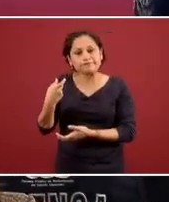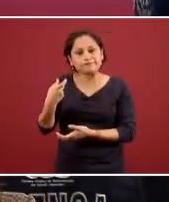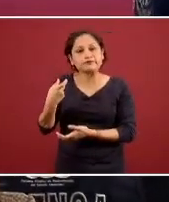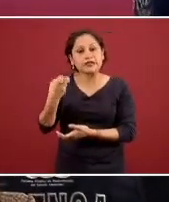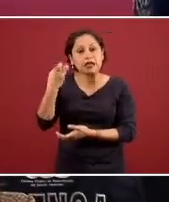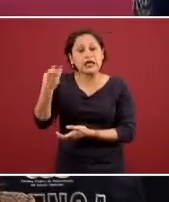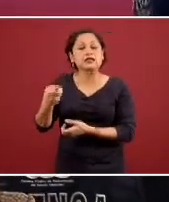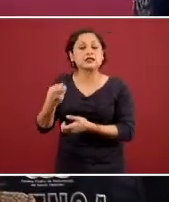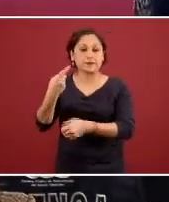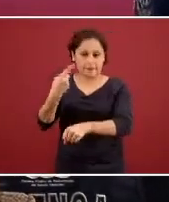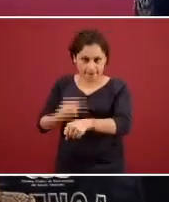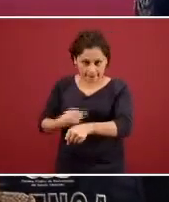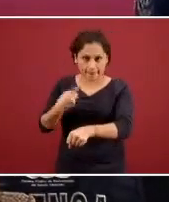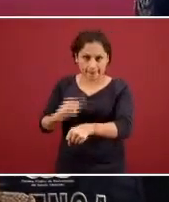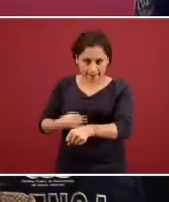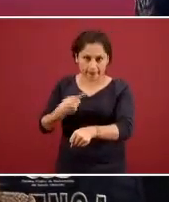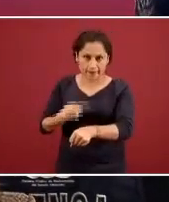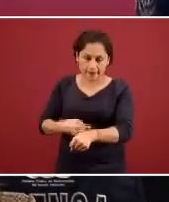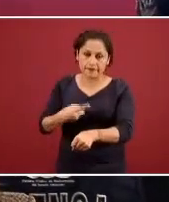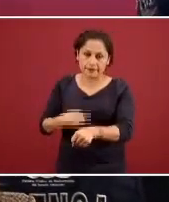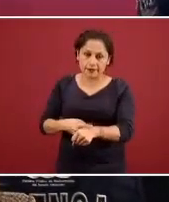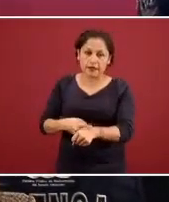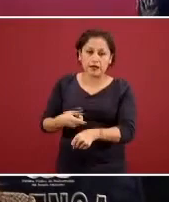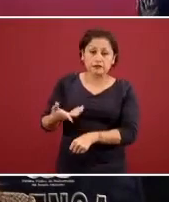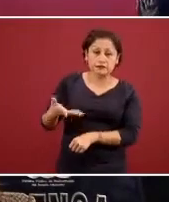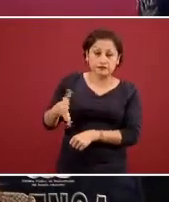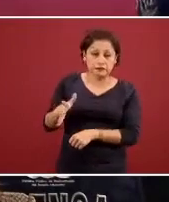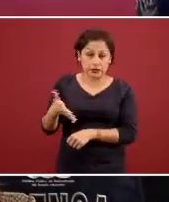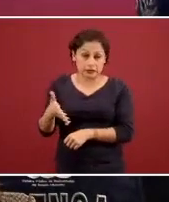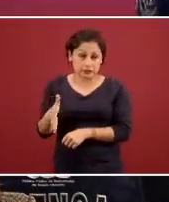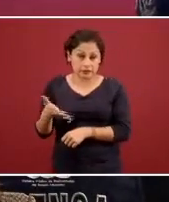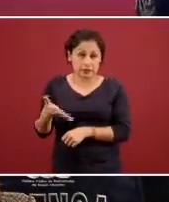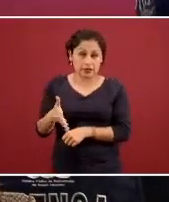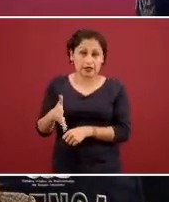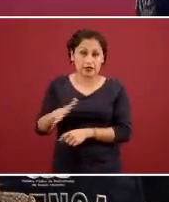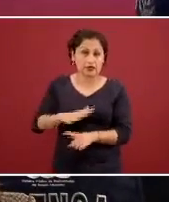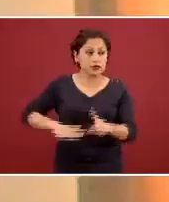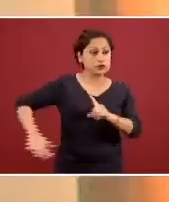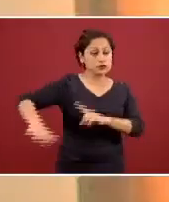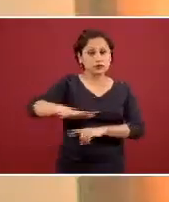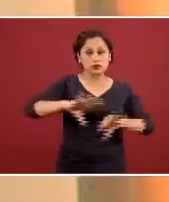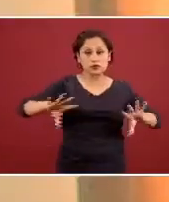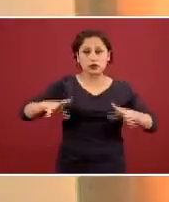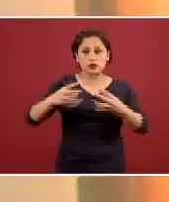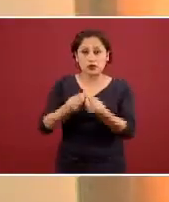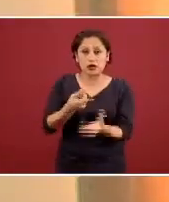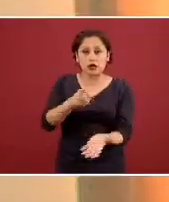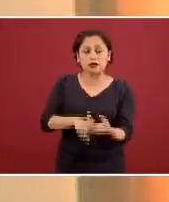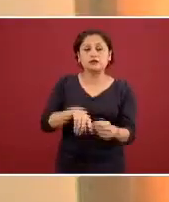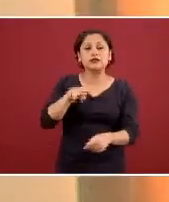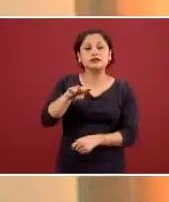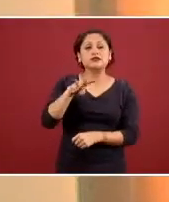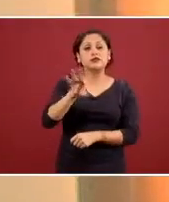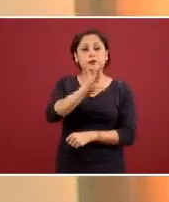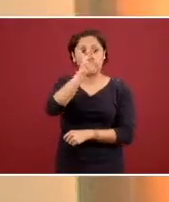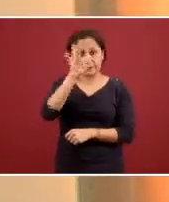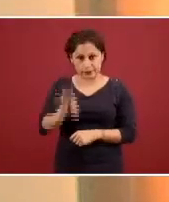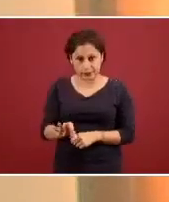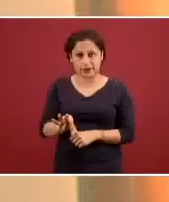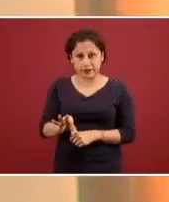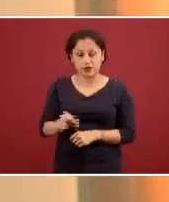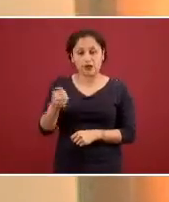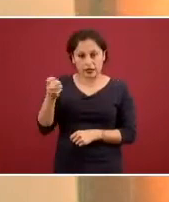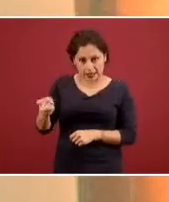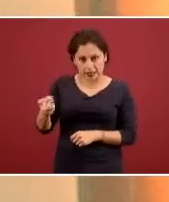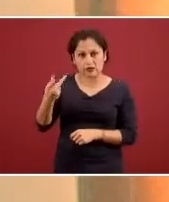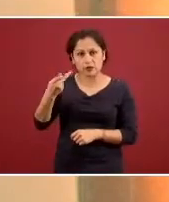patológico de una substancia que son aproximadamente el 19% de la población mexicana sino para todos los usuarios de